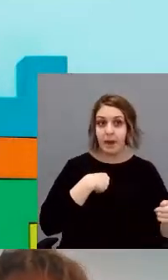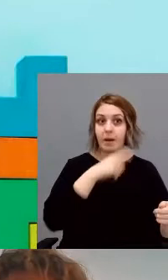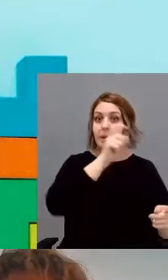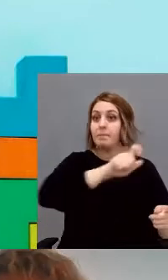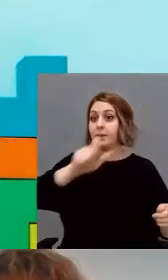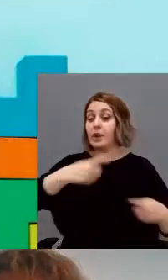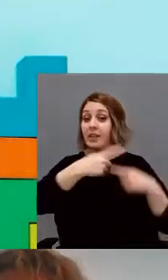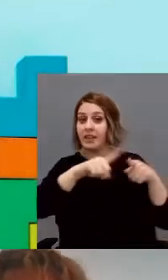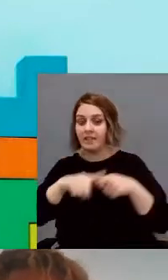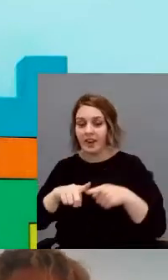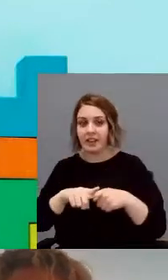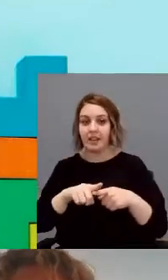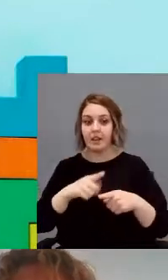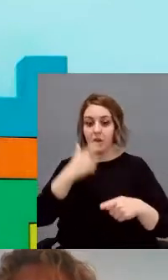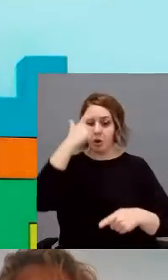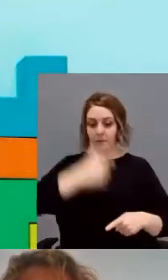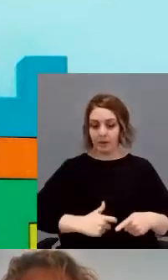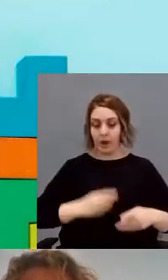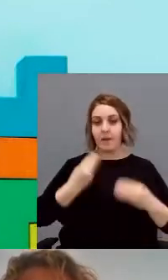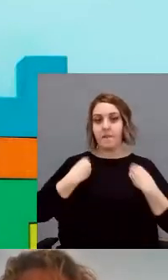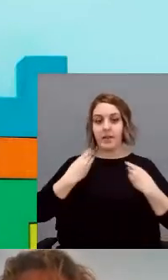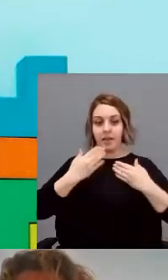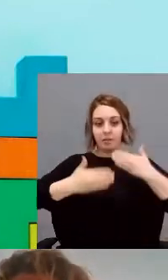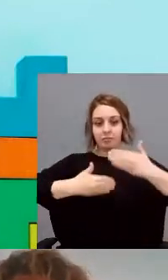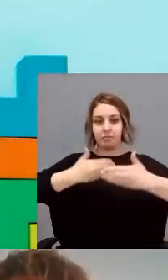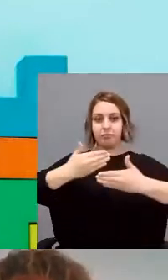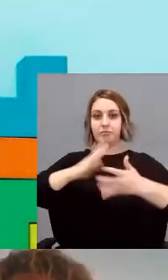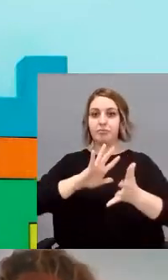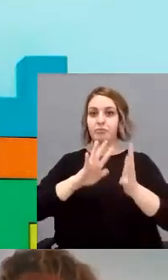en el ciclo vital.